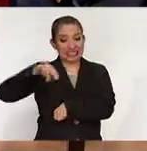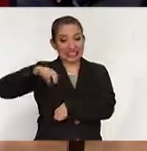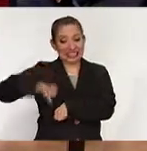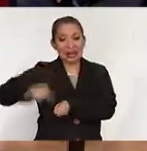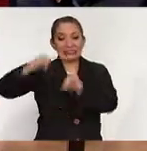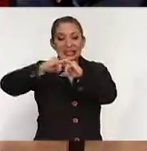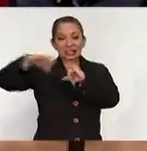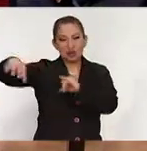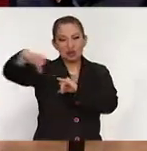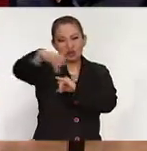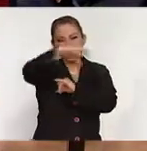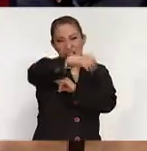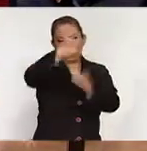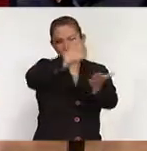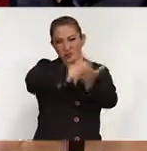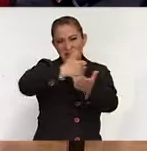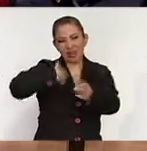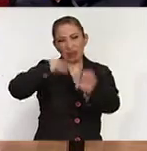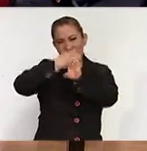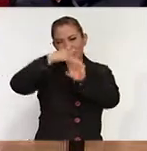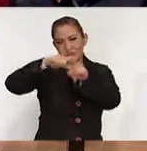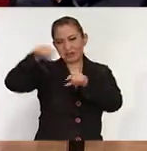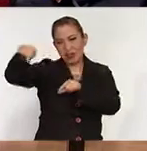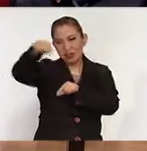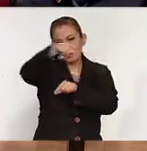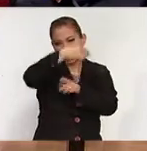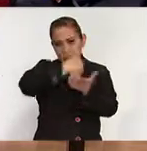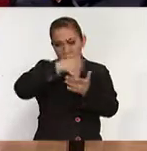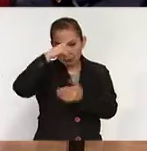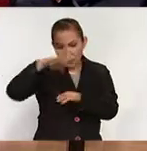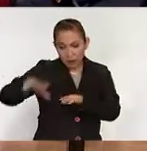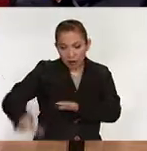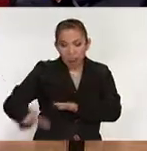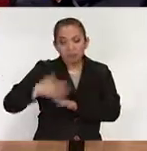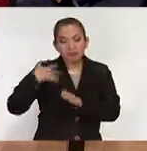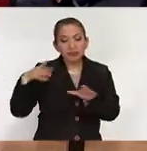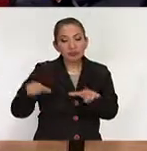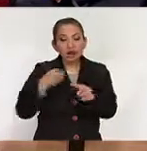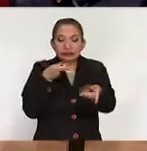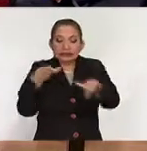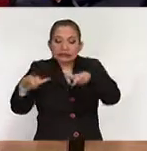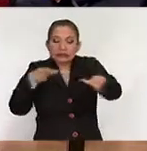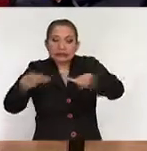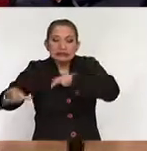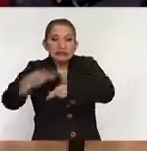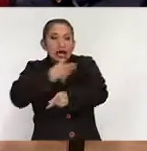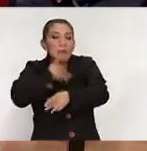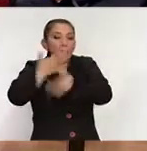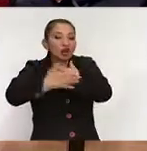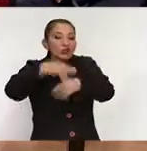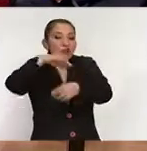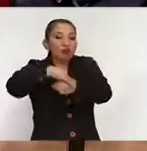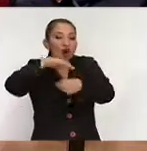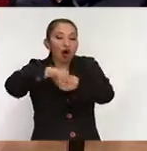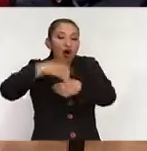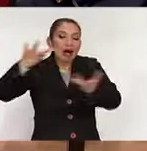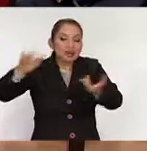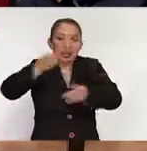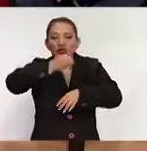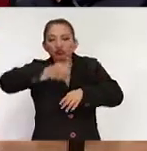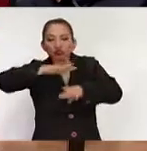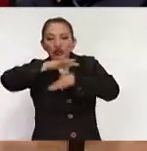INE y los institutos electorales de las entidades federativas como el nuestro en la ciudad de México lo que hace es organizar la elección preparar la elección